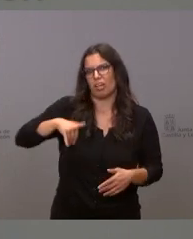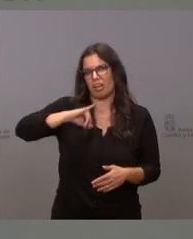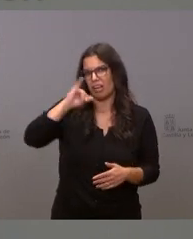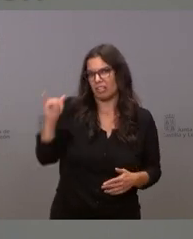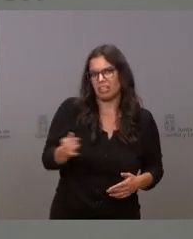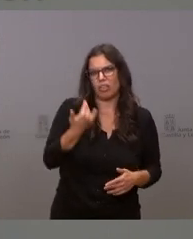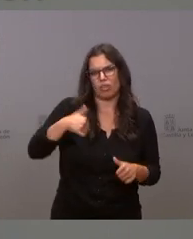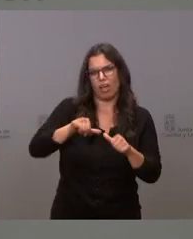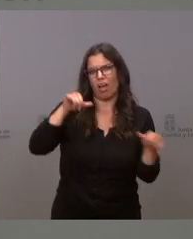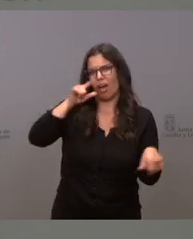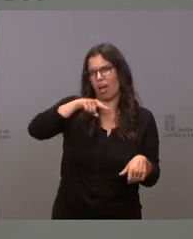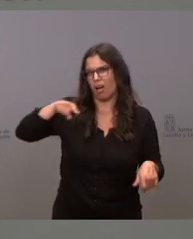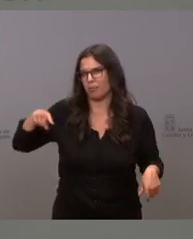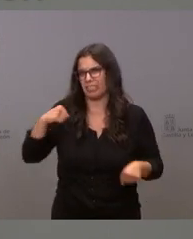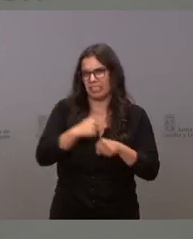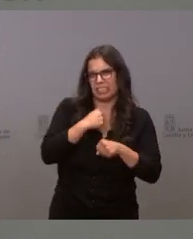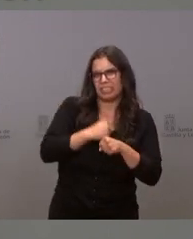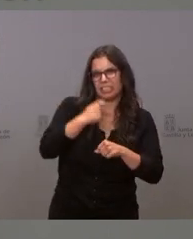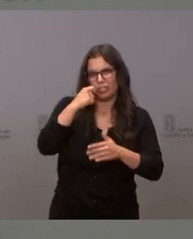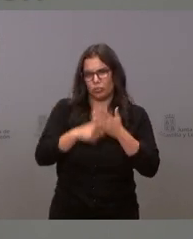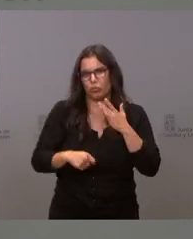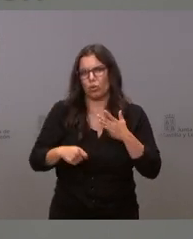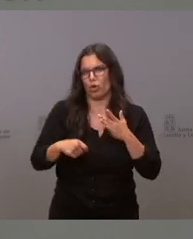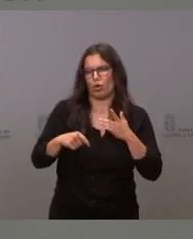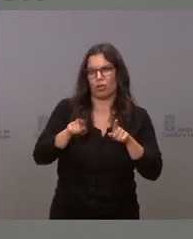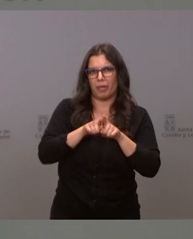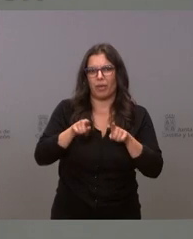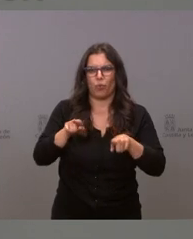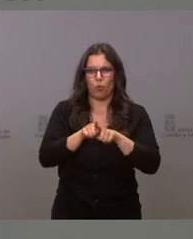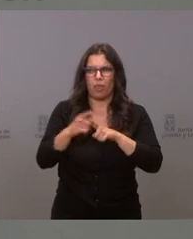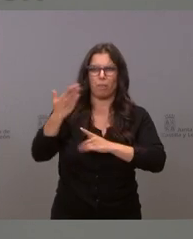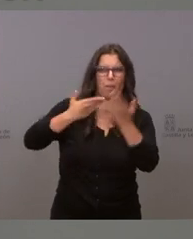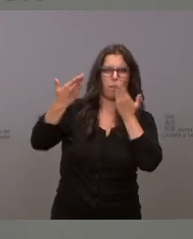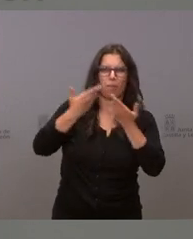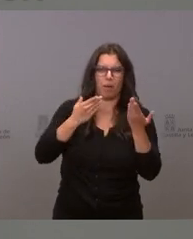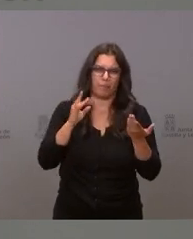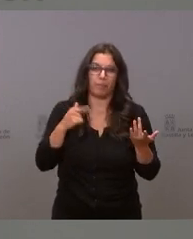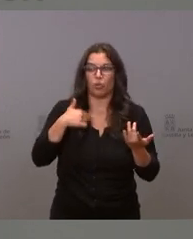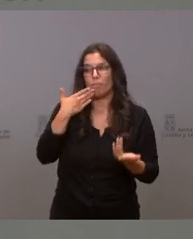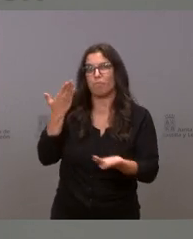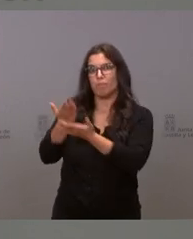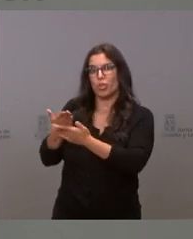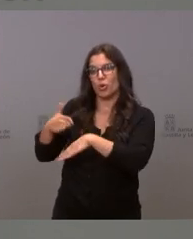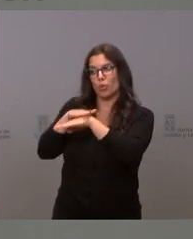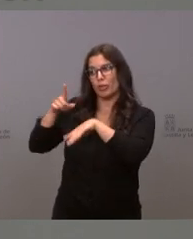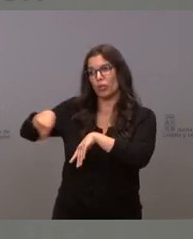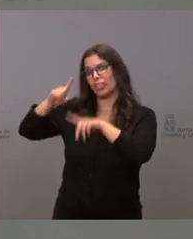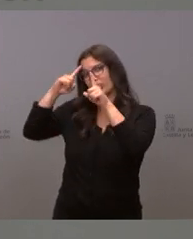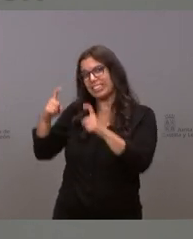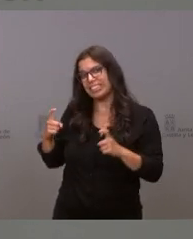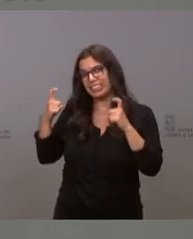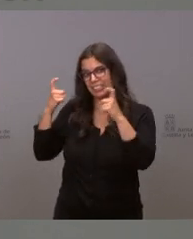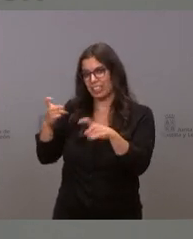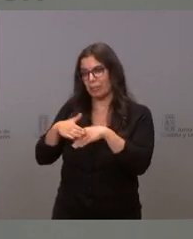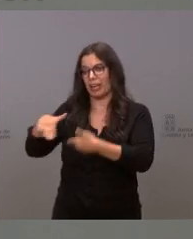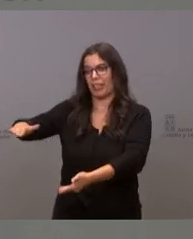muchos meses de trabajo muy intenso y de muchísima exposición pero yo lo que le pido al gobierno es que se esfuerce en suministrar a esta